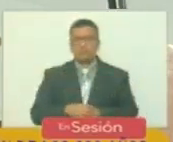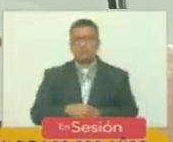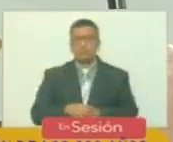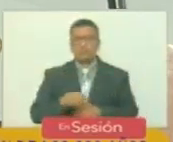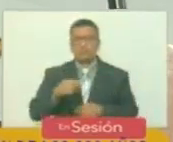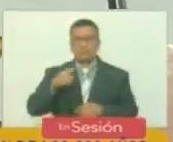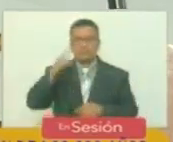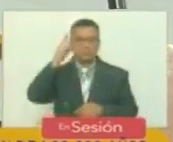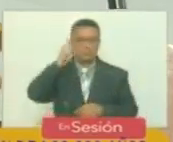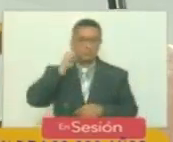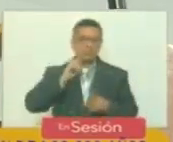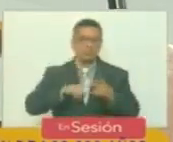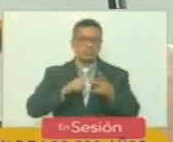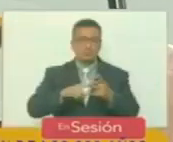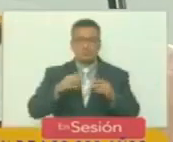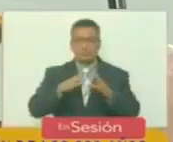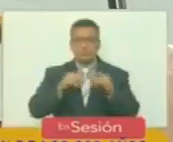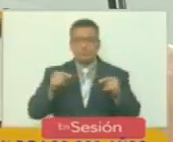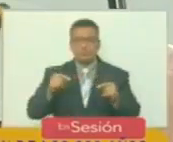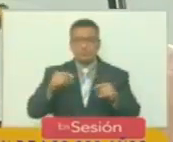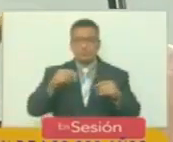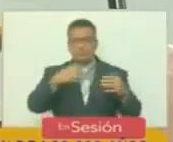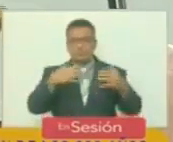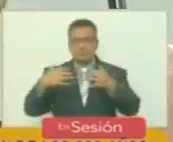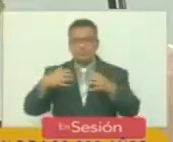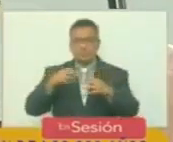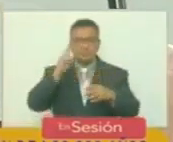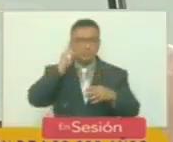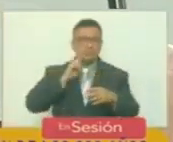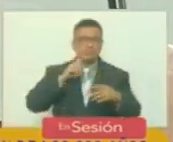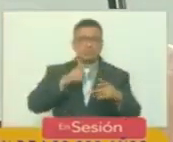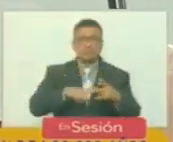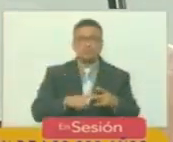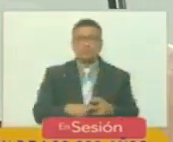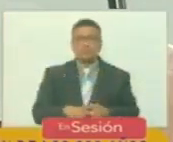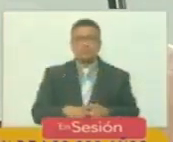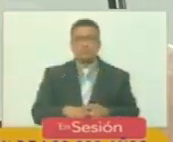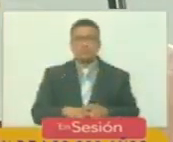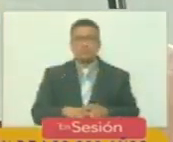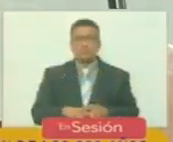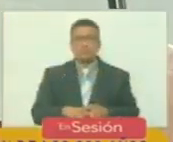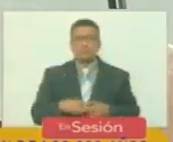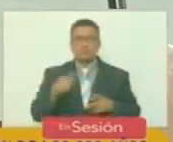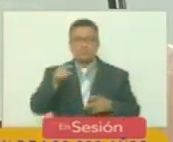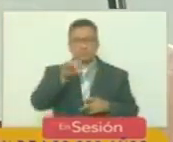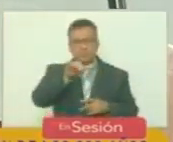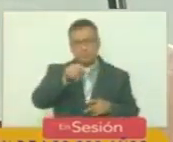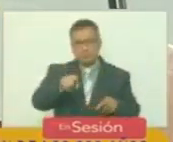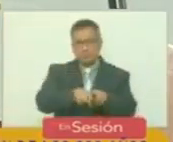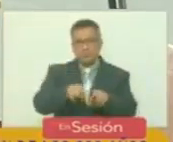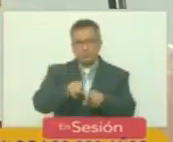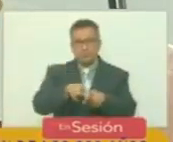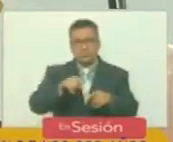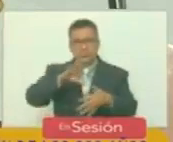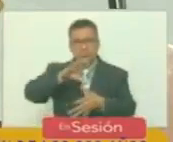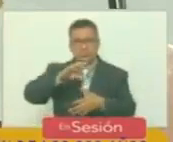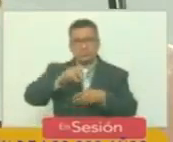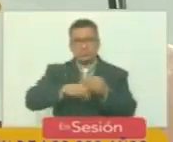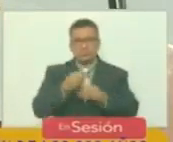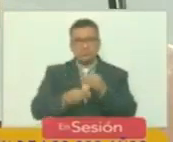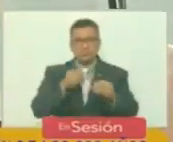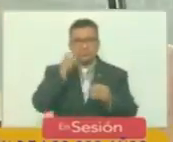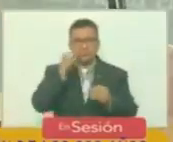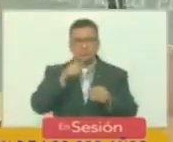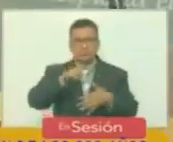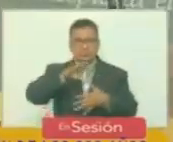Bolívar y a todos los que pelearon a Bolívar y a todos los que pelearon como él porque la América fuese del